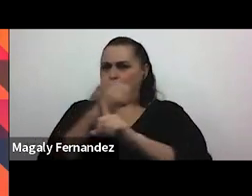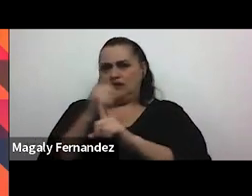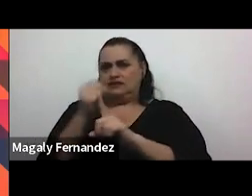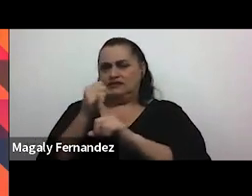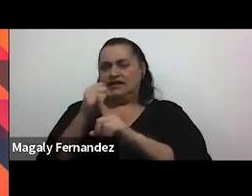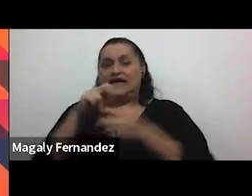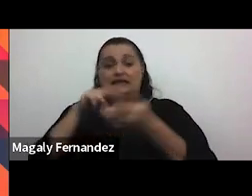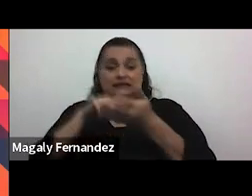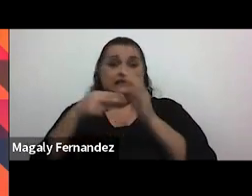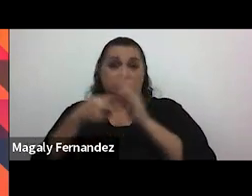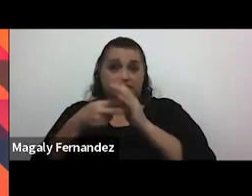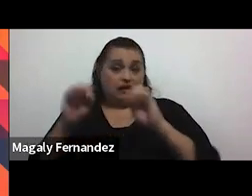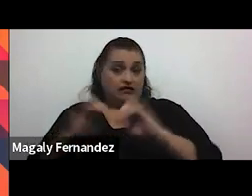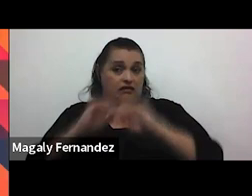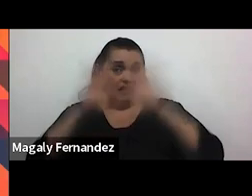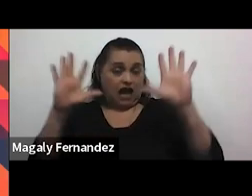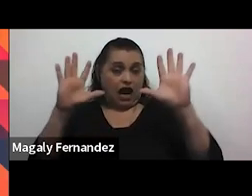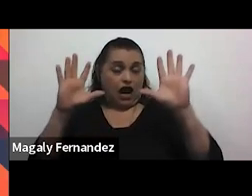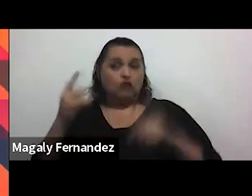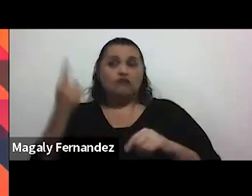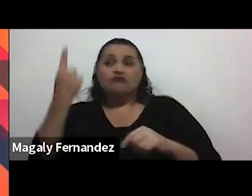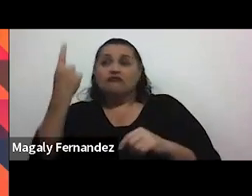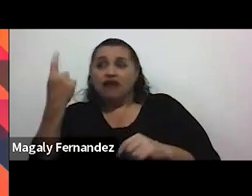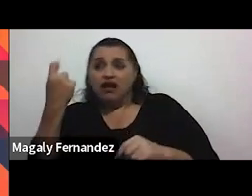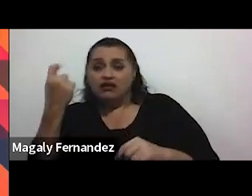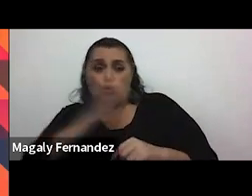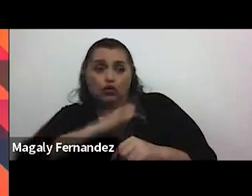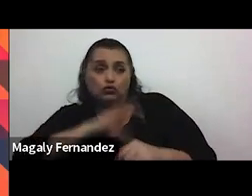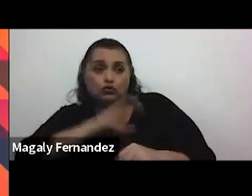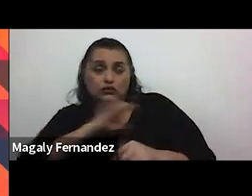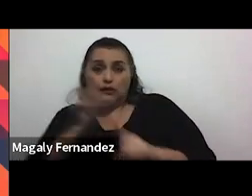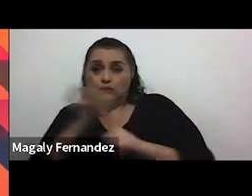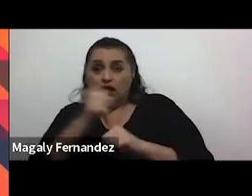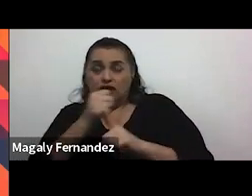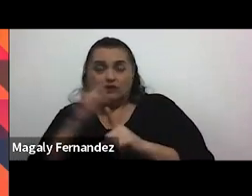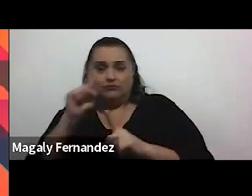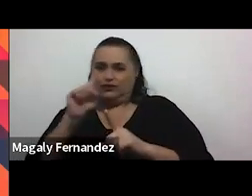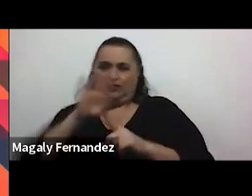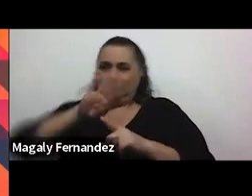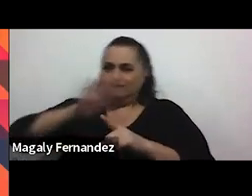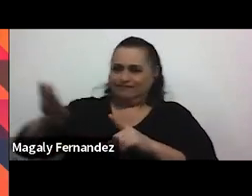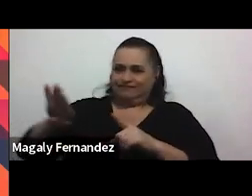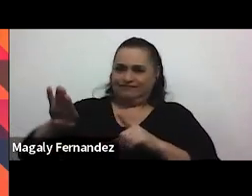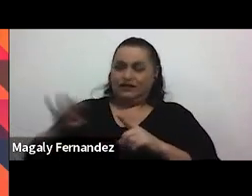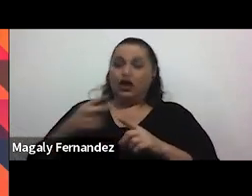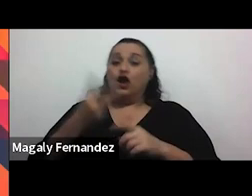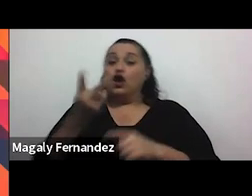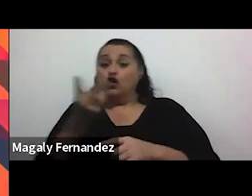allá claramente de una mera ausencia de comportamientos violentos sino que es una construcción positiva se dice que el amor es una